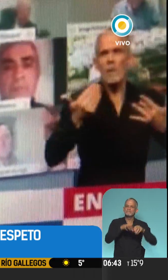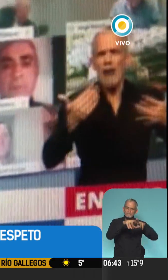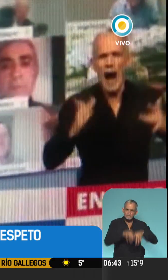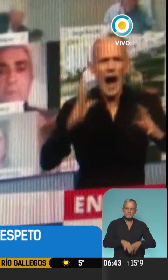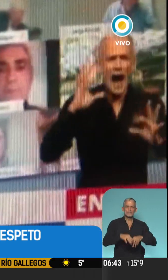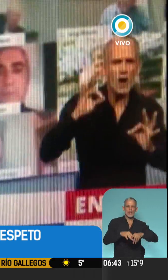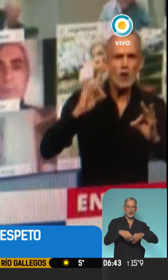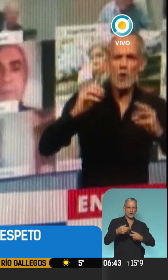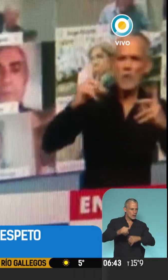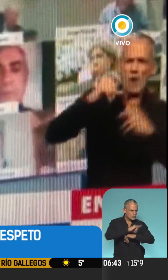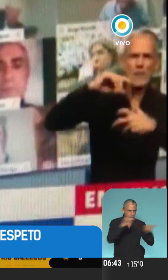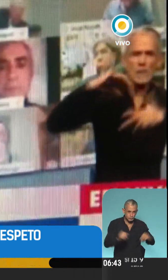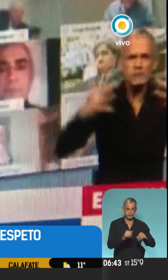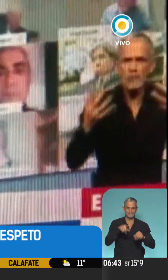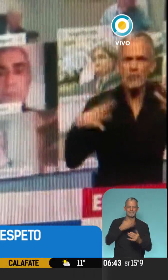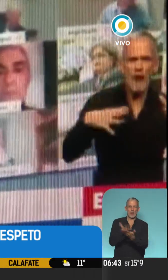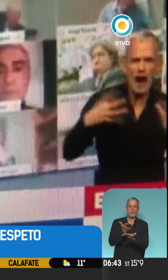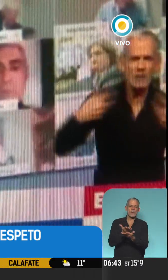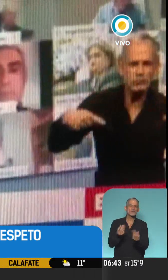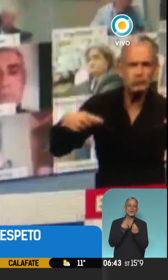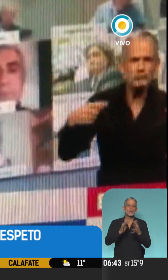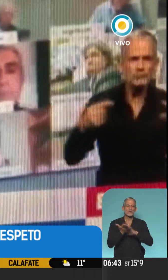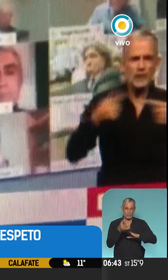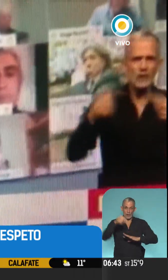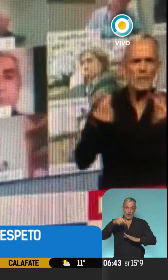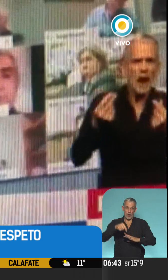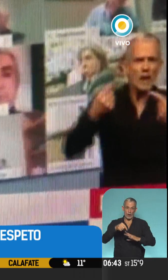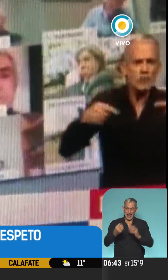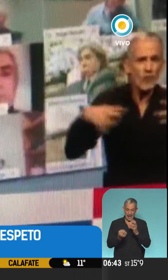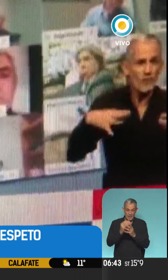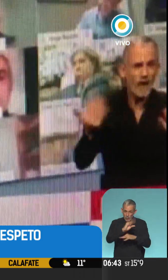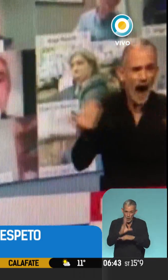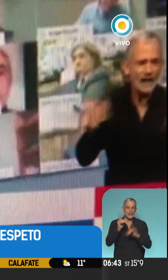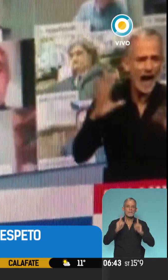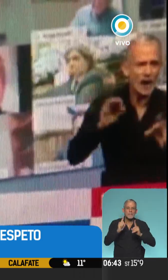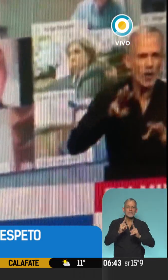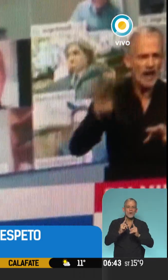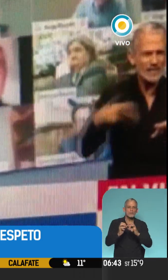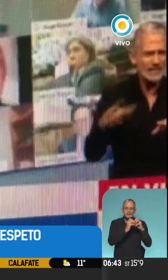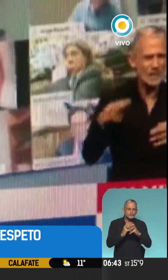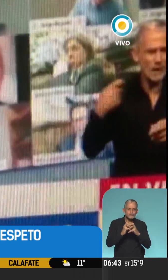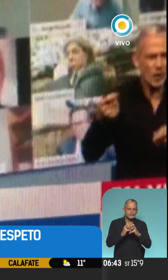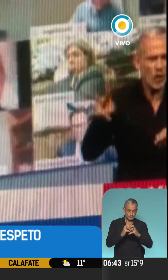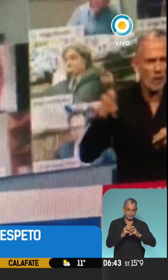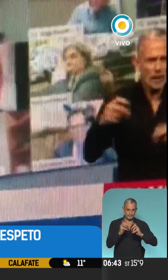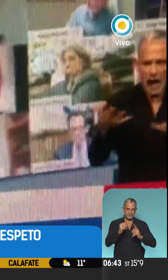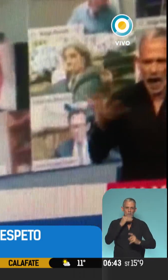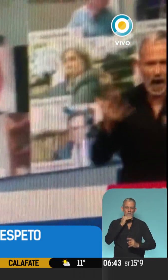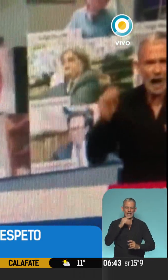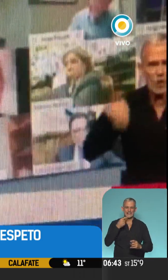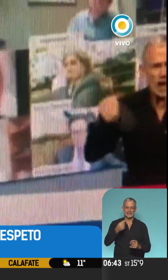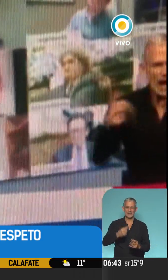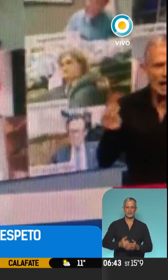enviada por el diputado salteño y se propuso darle tratamiento esta misma madrugada. De esta manera, lo señalaba Sergio Massa.